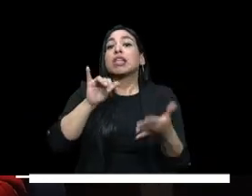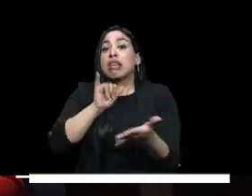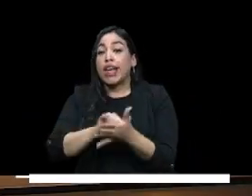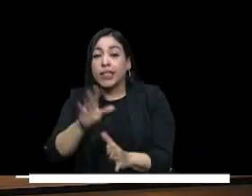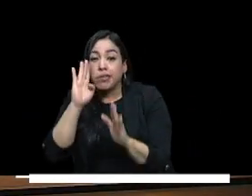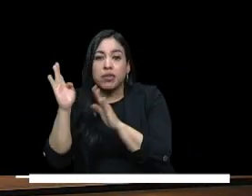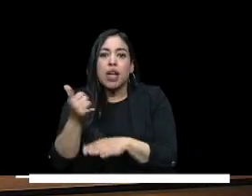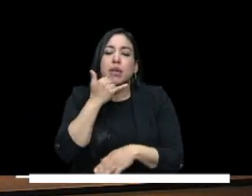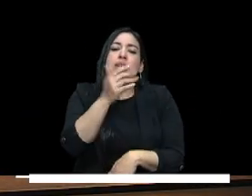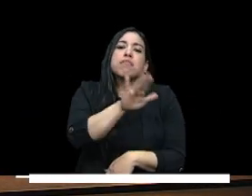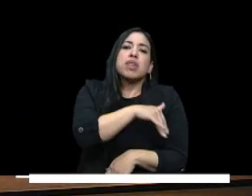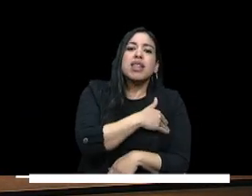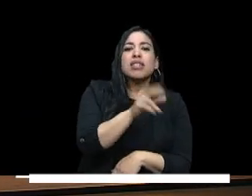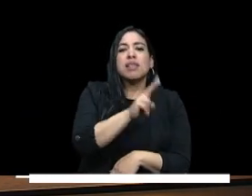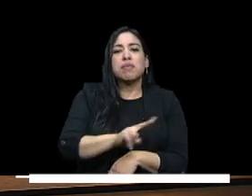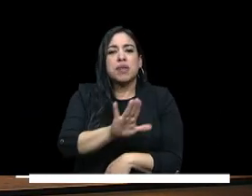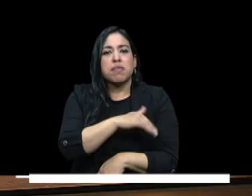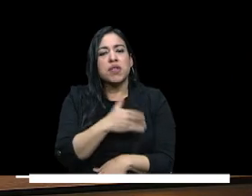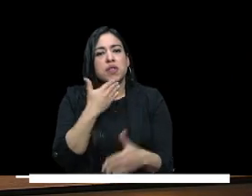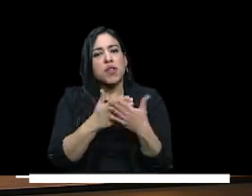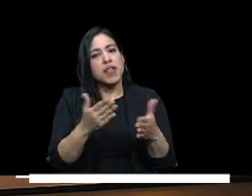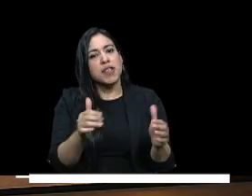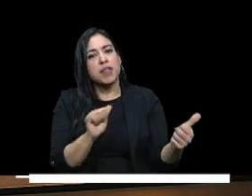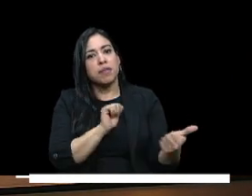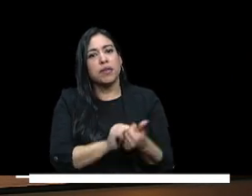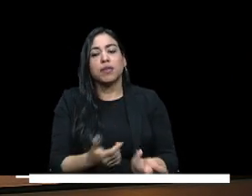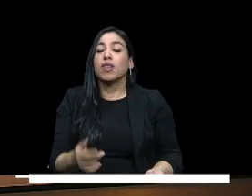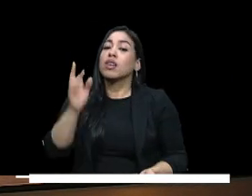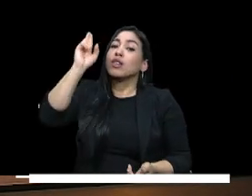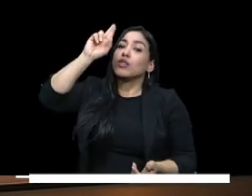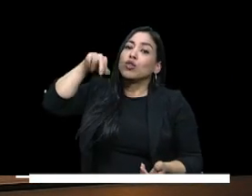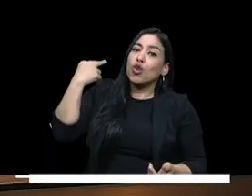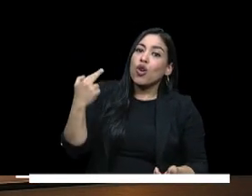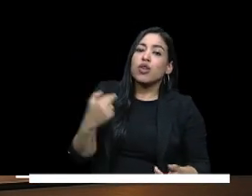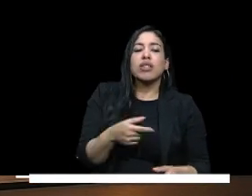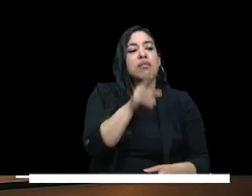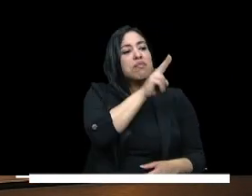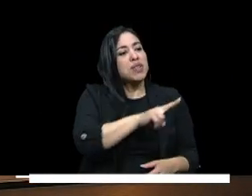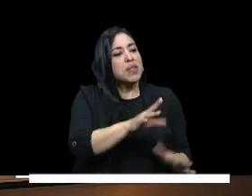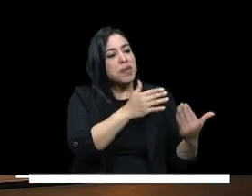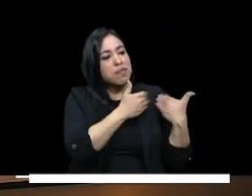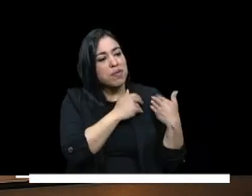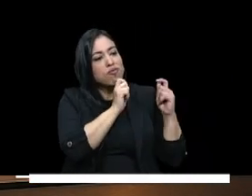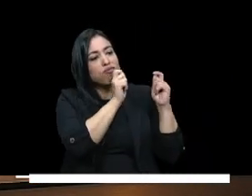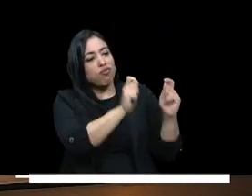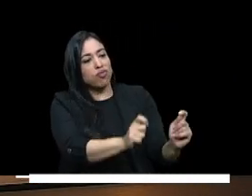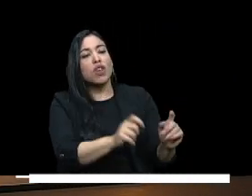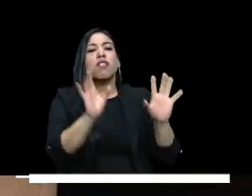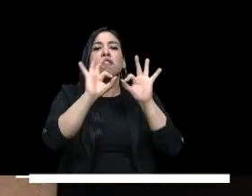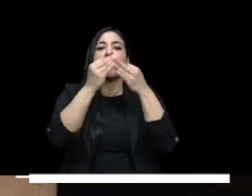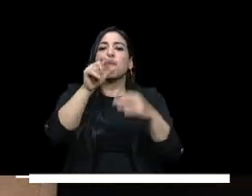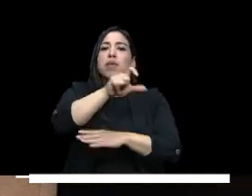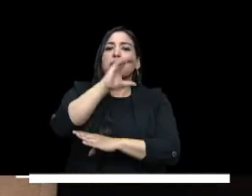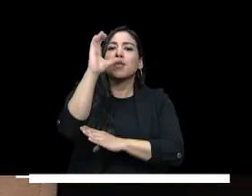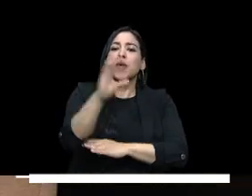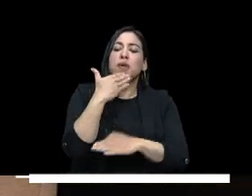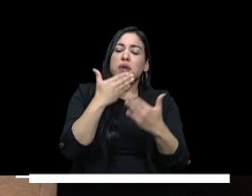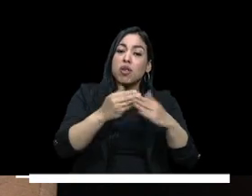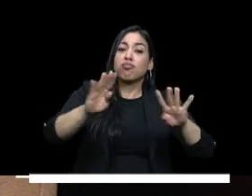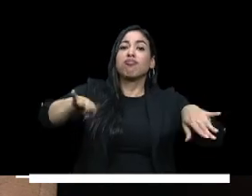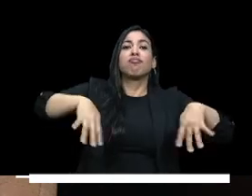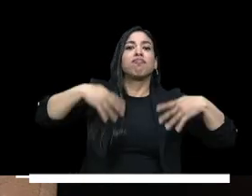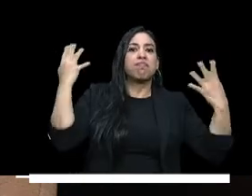a estar muy atentos ministra viceministro muchísimas gracias Rosy viceministro encargado a todas las familias colombianas gracias